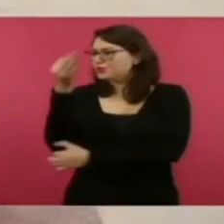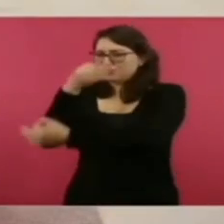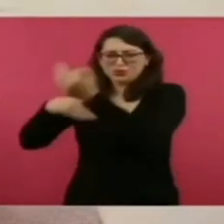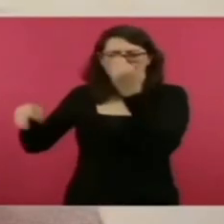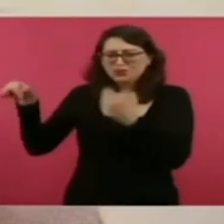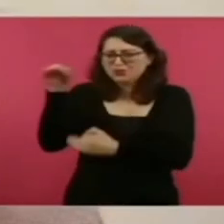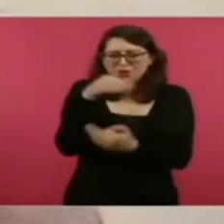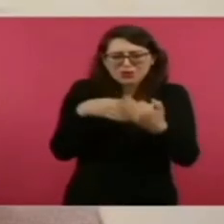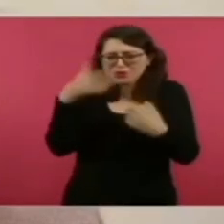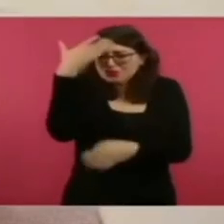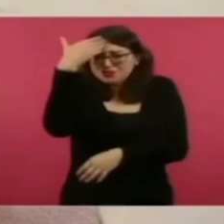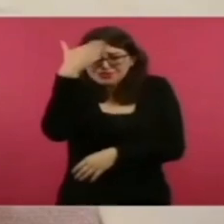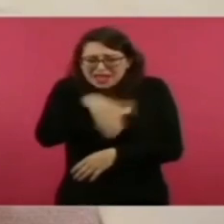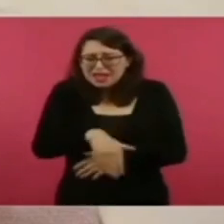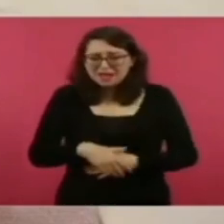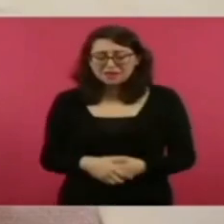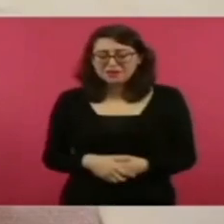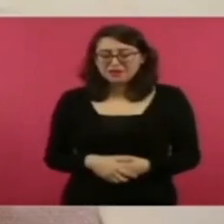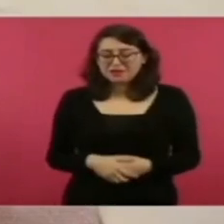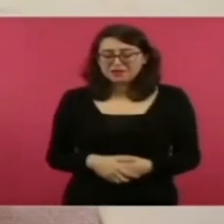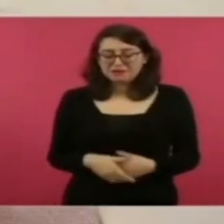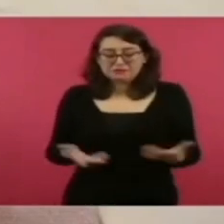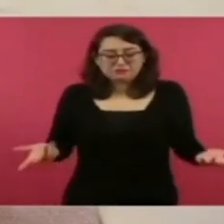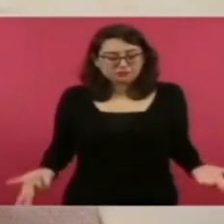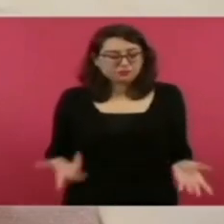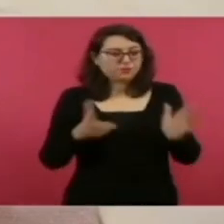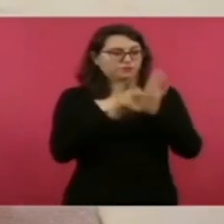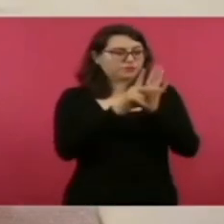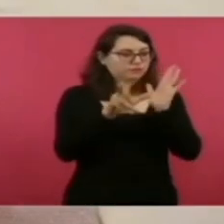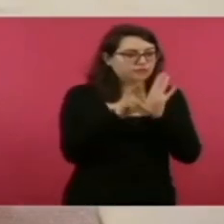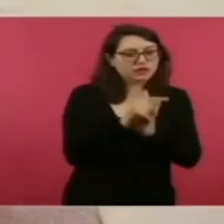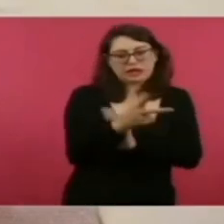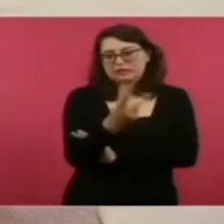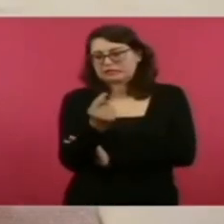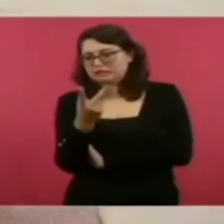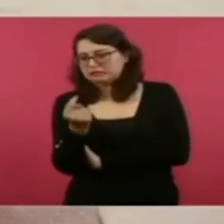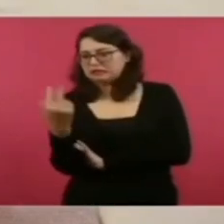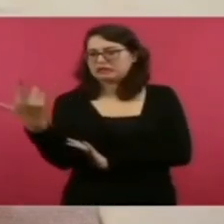los escritores columnistas